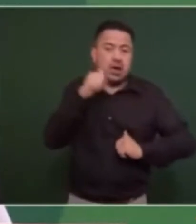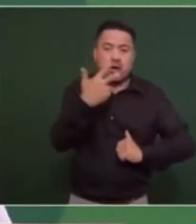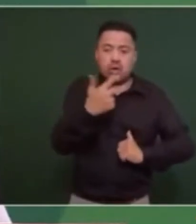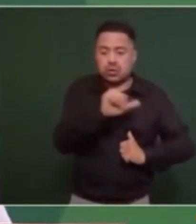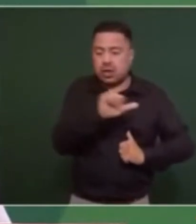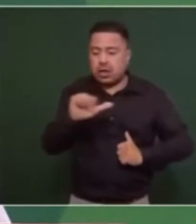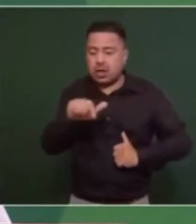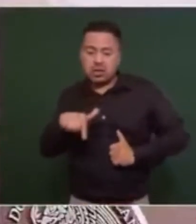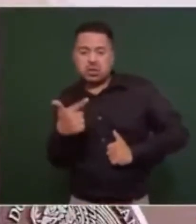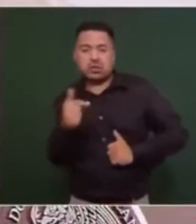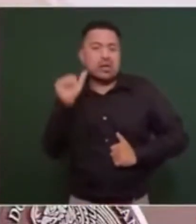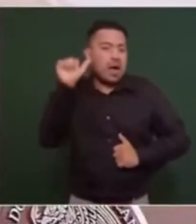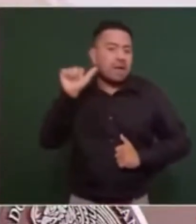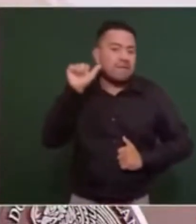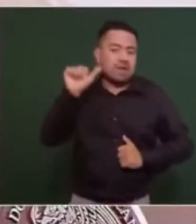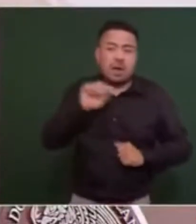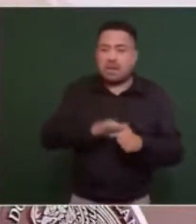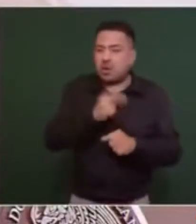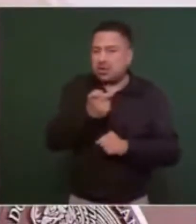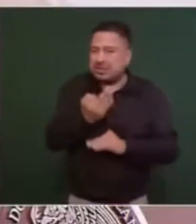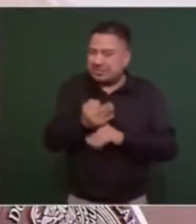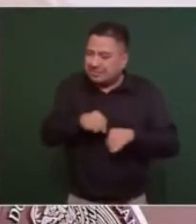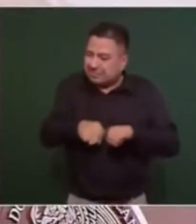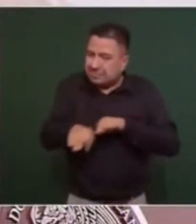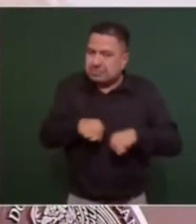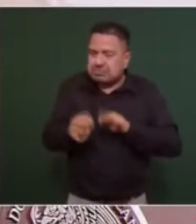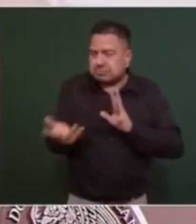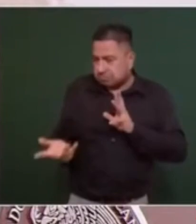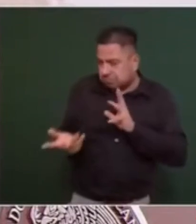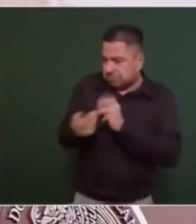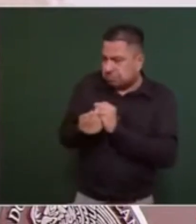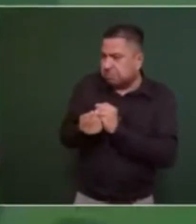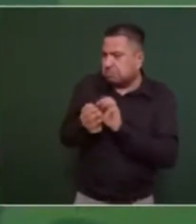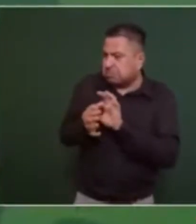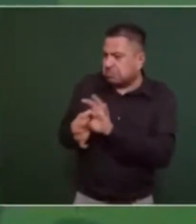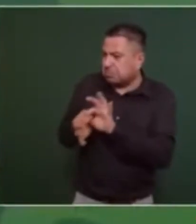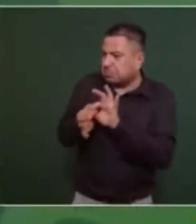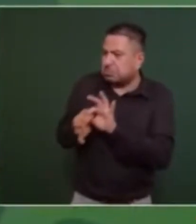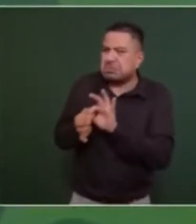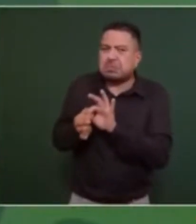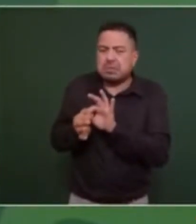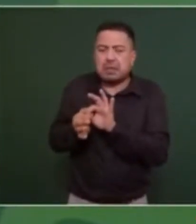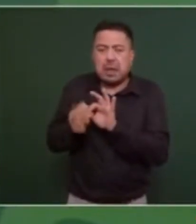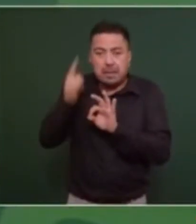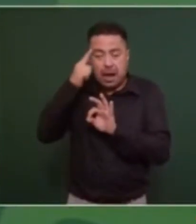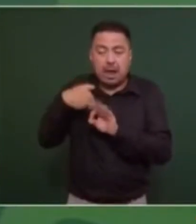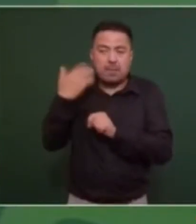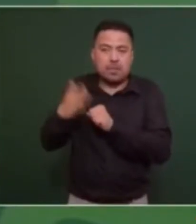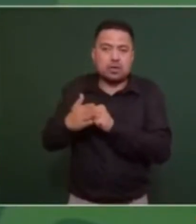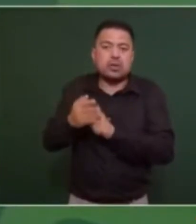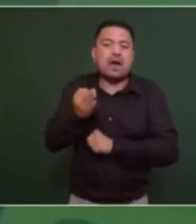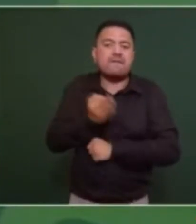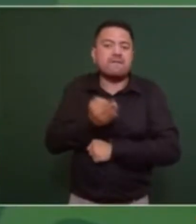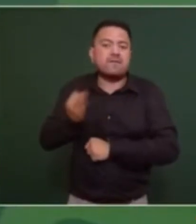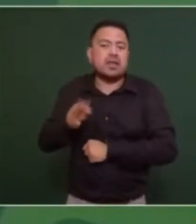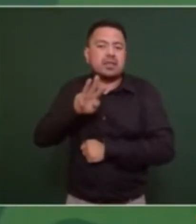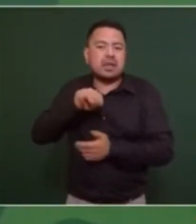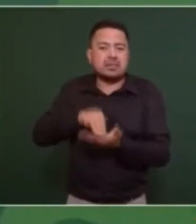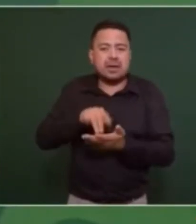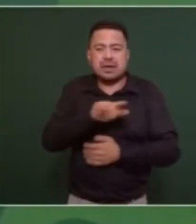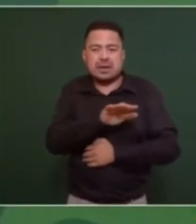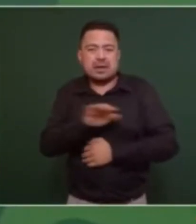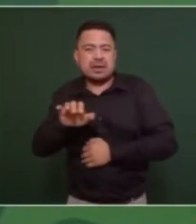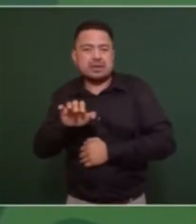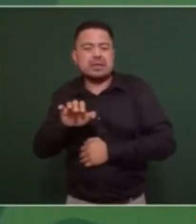12 de abril. Por eso estamos trabajando de manera conjunta para tener para esta fecha por lo menos 3.500